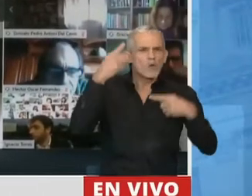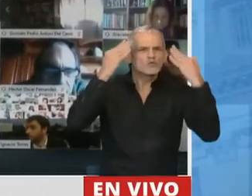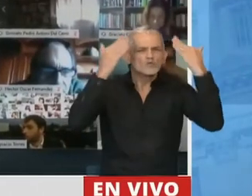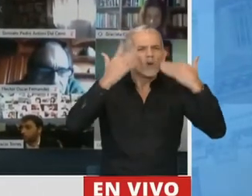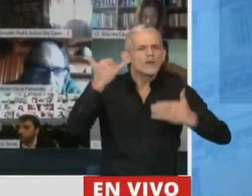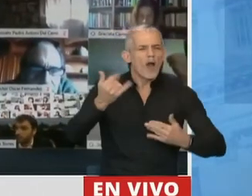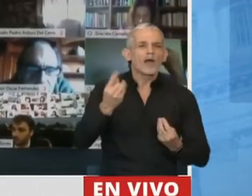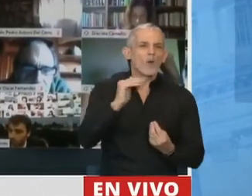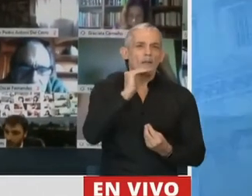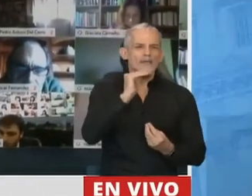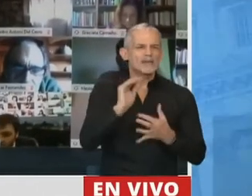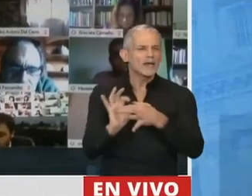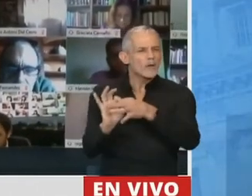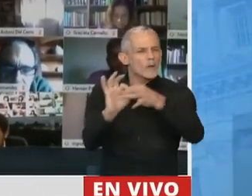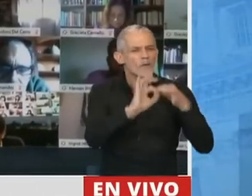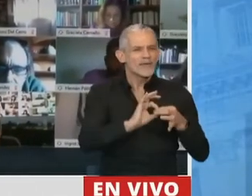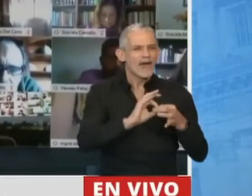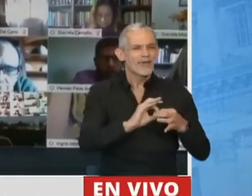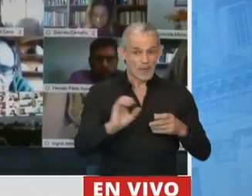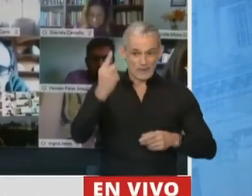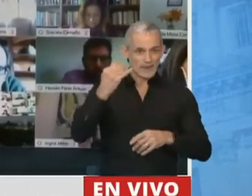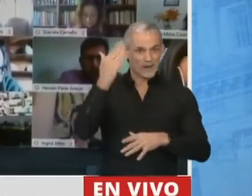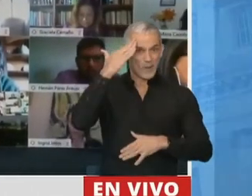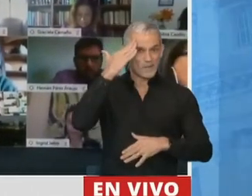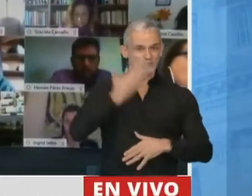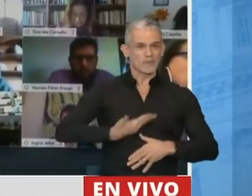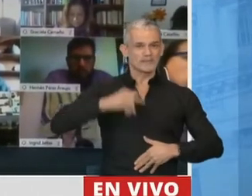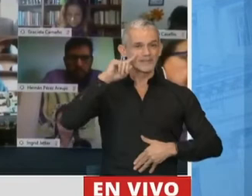es el mensaje de unidad nacional del Presidente del 1 de marzo.